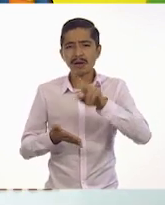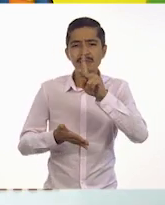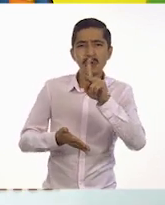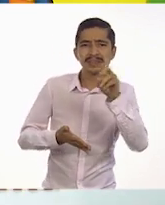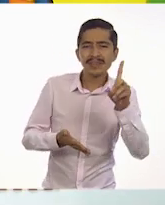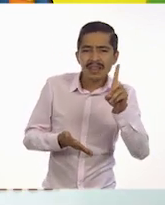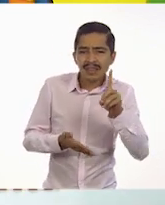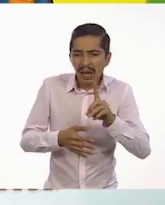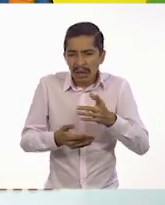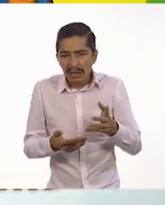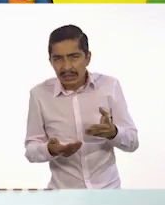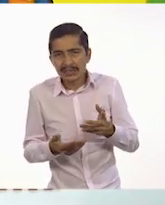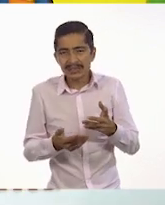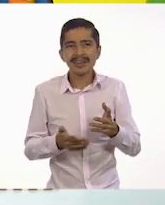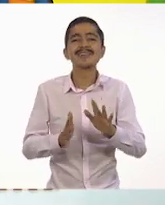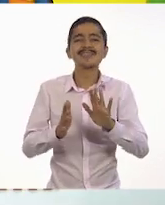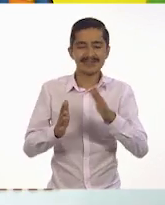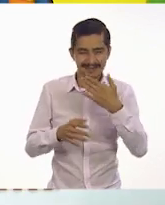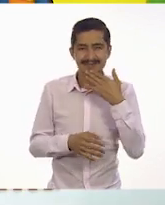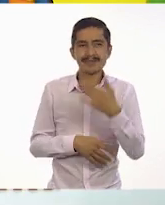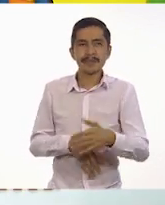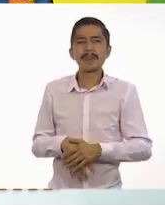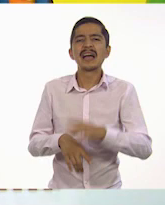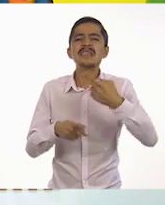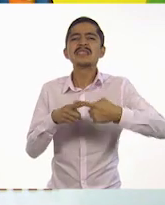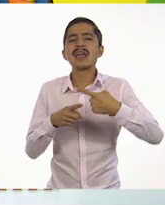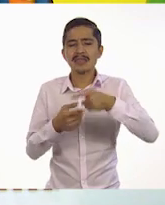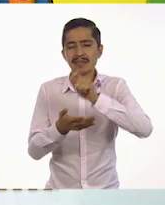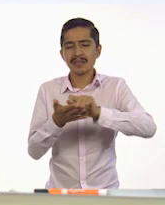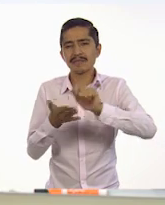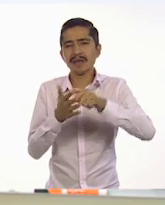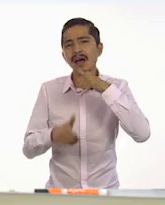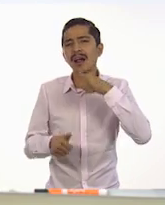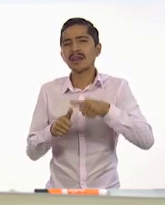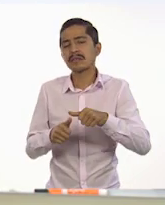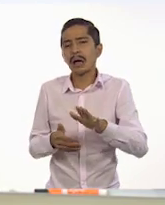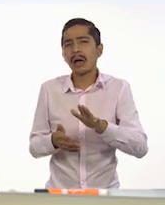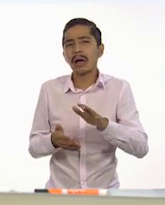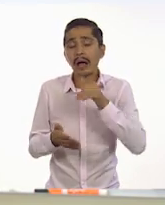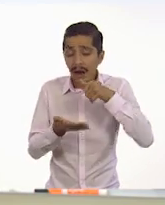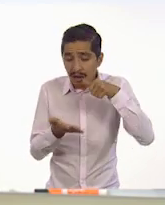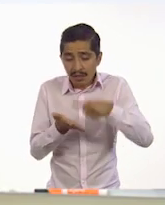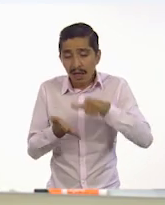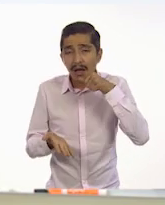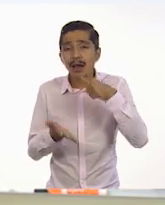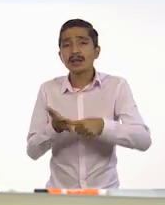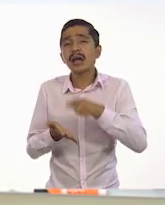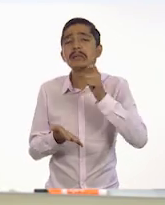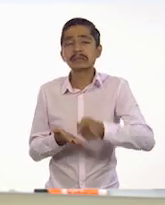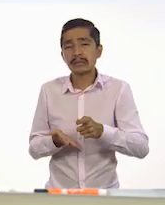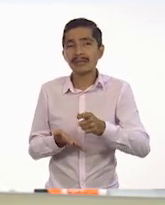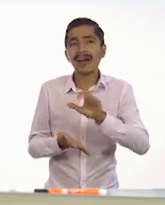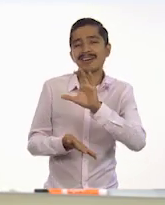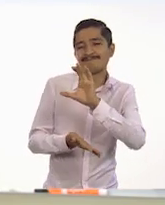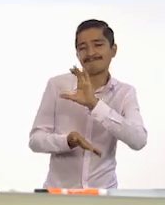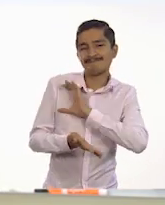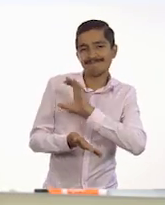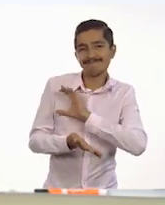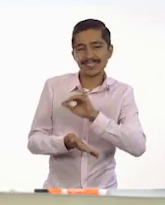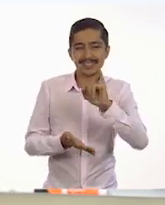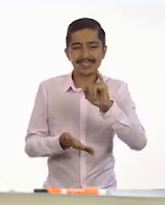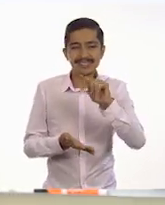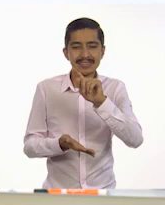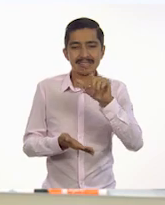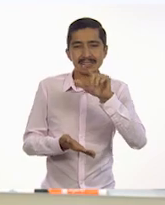Correcto. Aquí están las que escribimos la carta. Con cariño, Itza